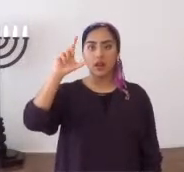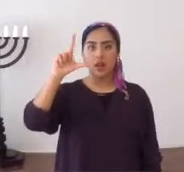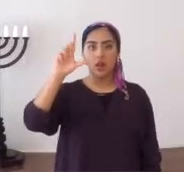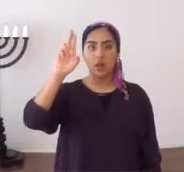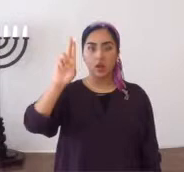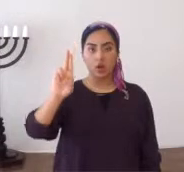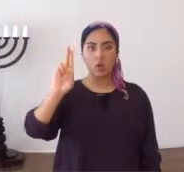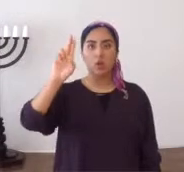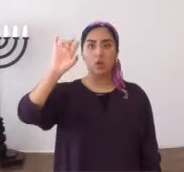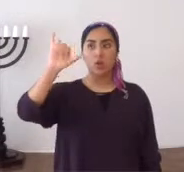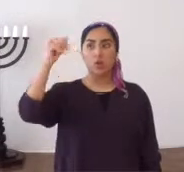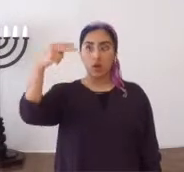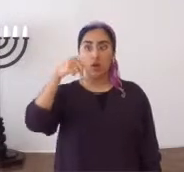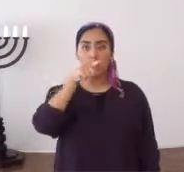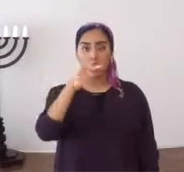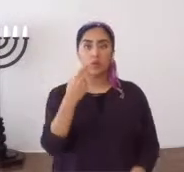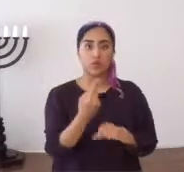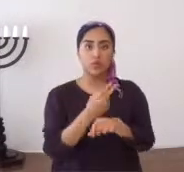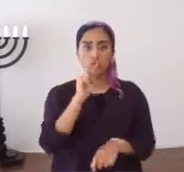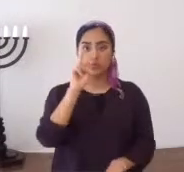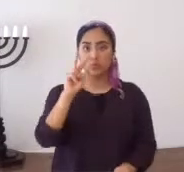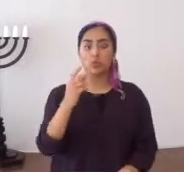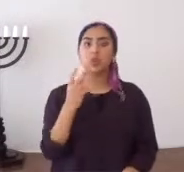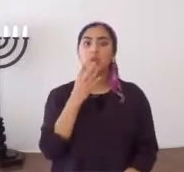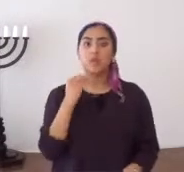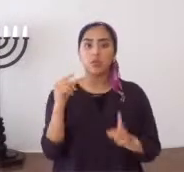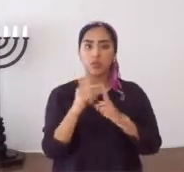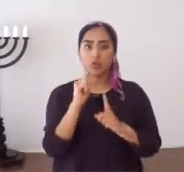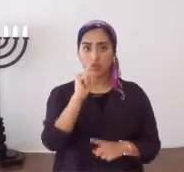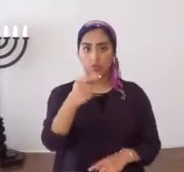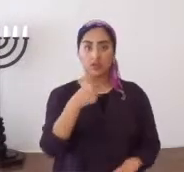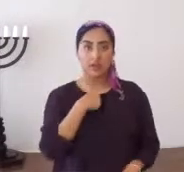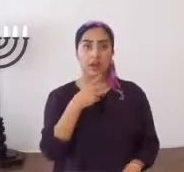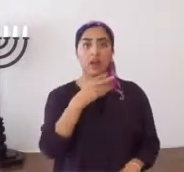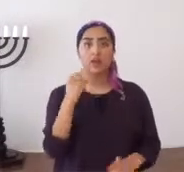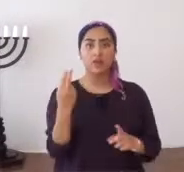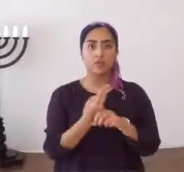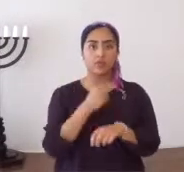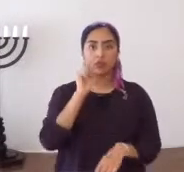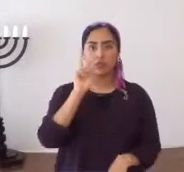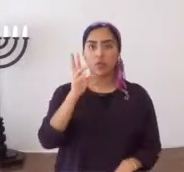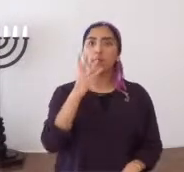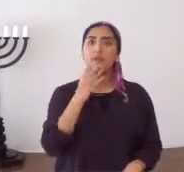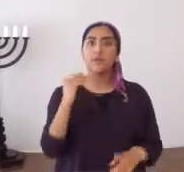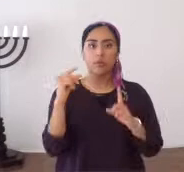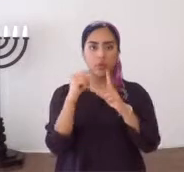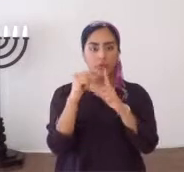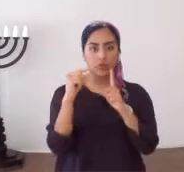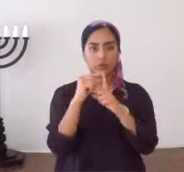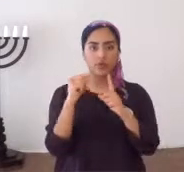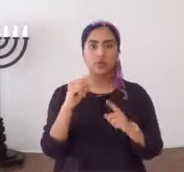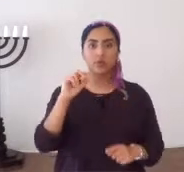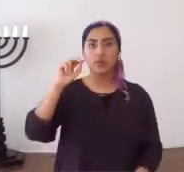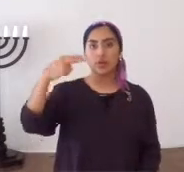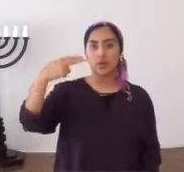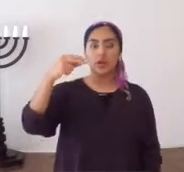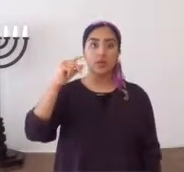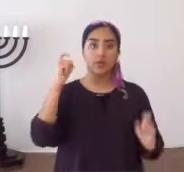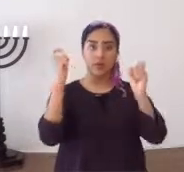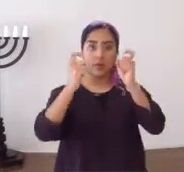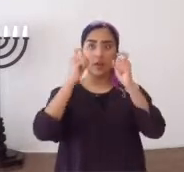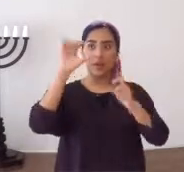Jaleluya, Jaleluya. Usted está ahí mencionando dos palabras hebreas. Usted y yo estamos mencionando dos palabras hebreas.